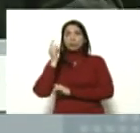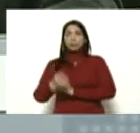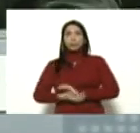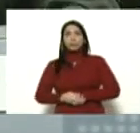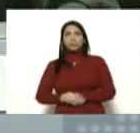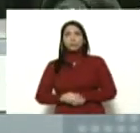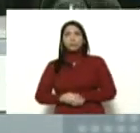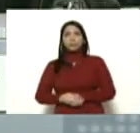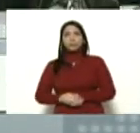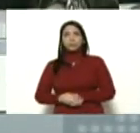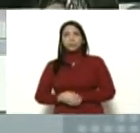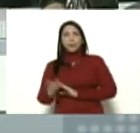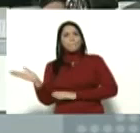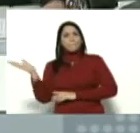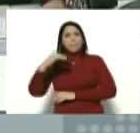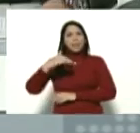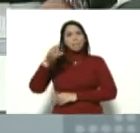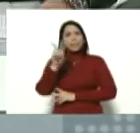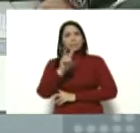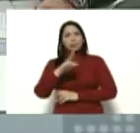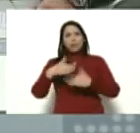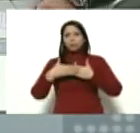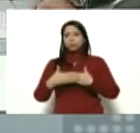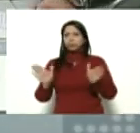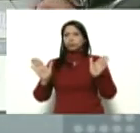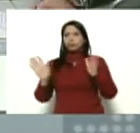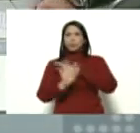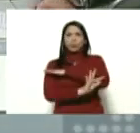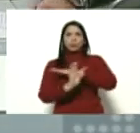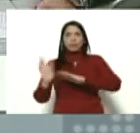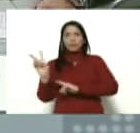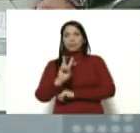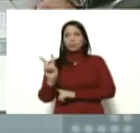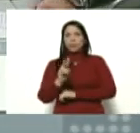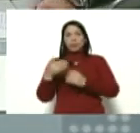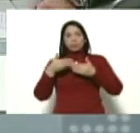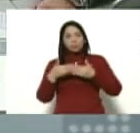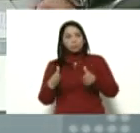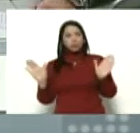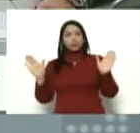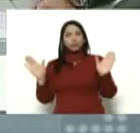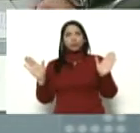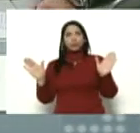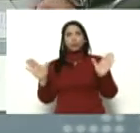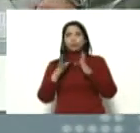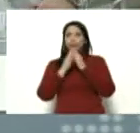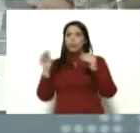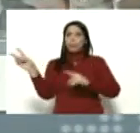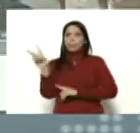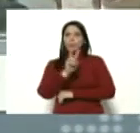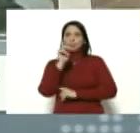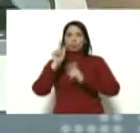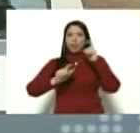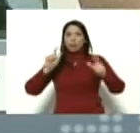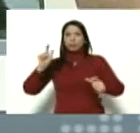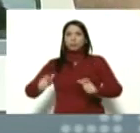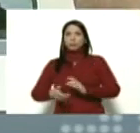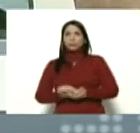hijas. Vengan a Venezuela. Las puertas y las fronteras de Venezuela están abiertas para los venezolanos y venezolanas.